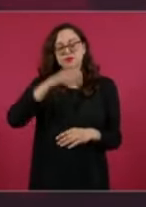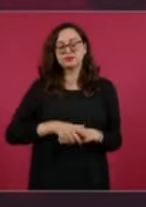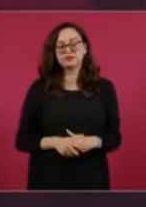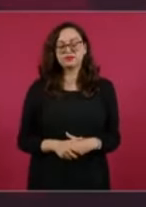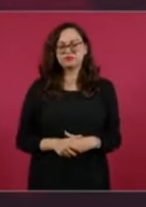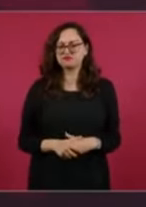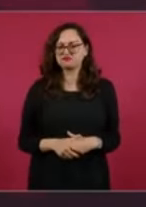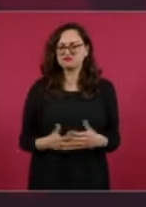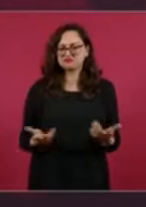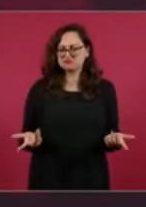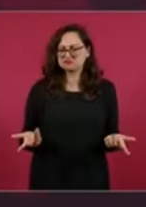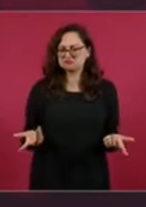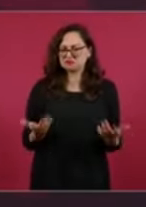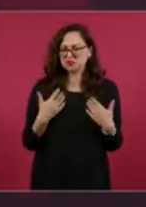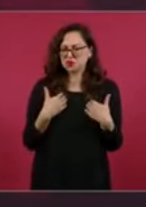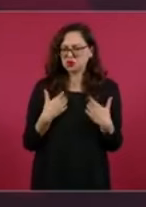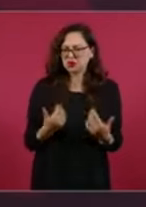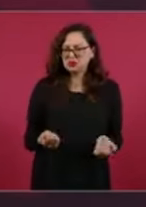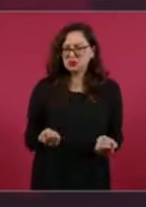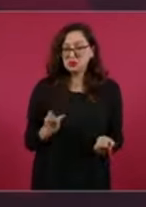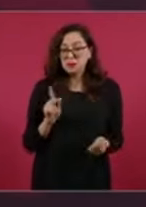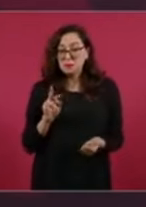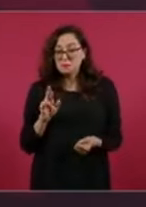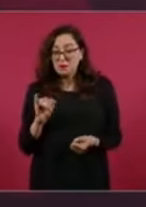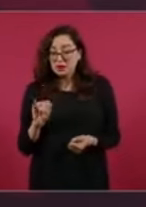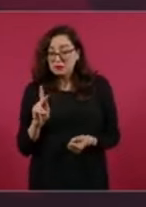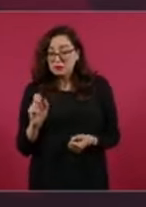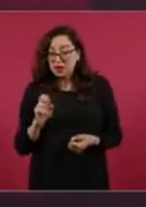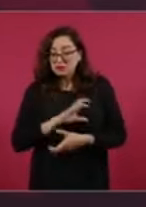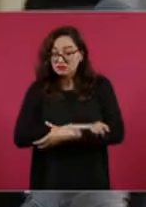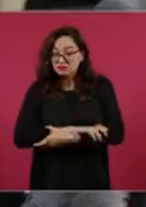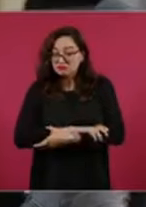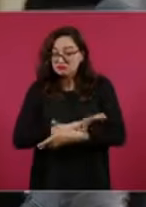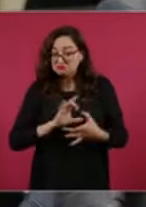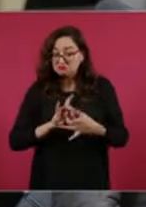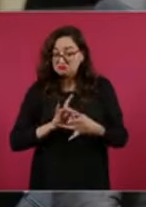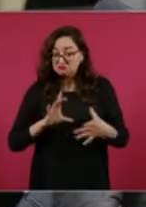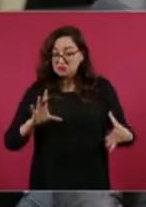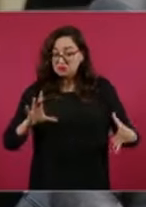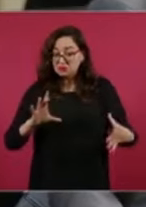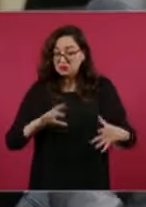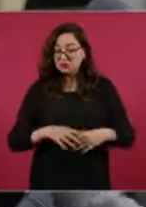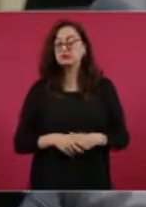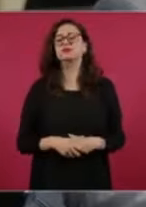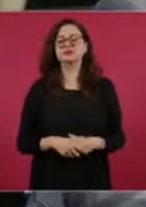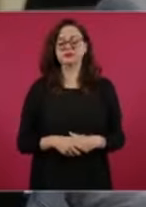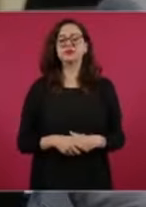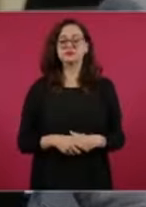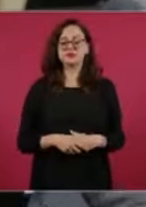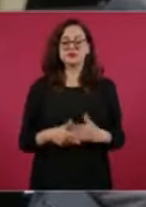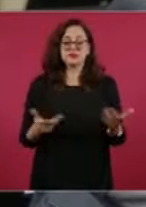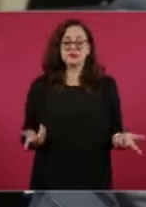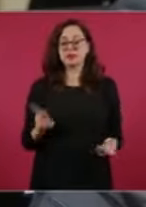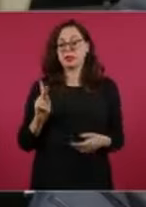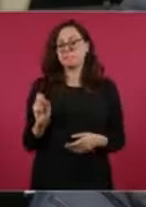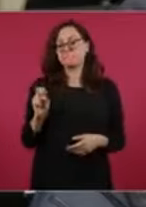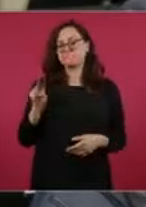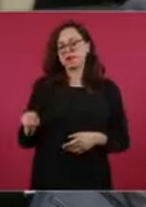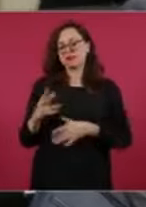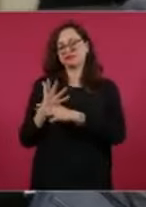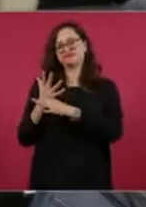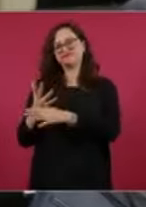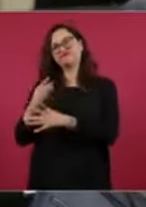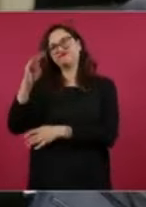entiendo, ¿que se van a separar? Sí, ellos coinciden de que… bueno, es una incongruencia y un error histórico,